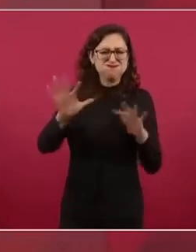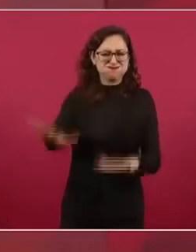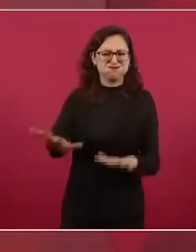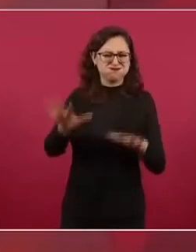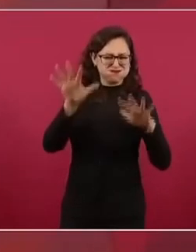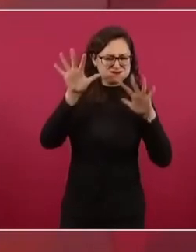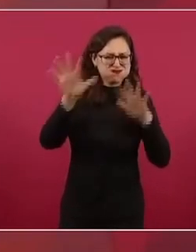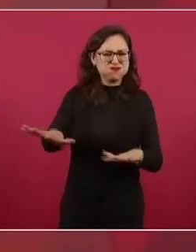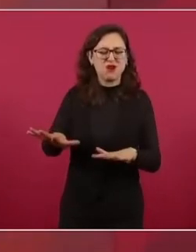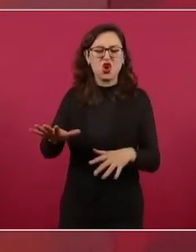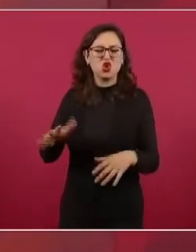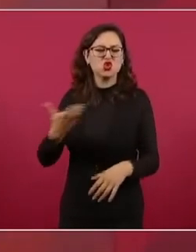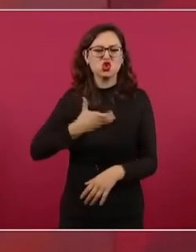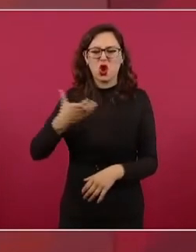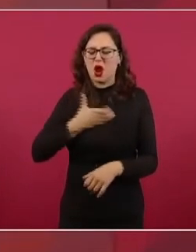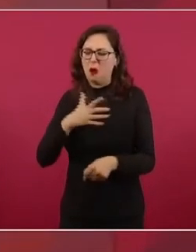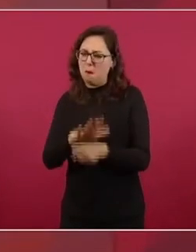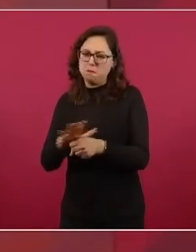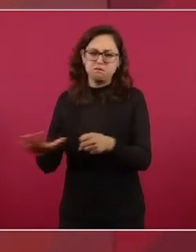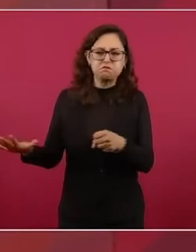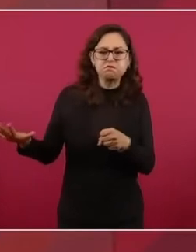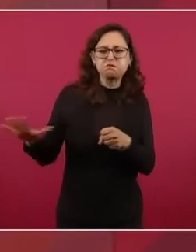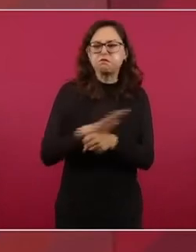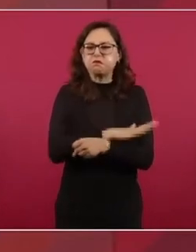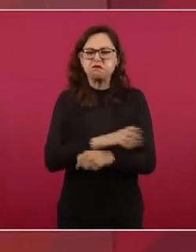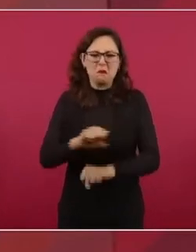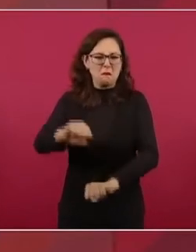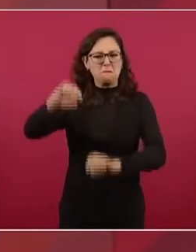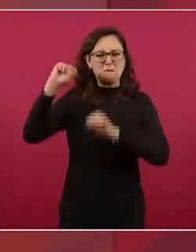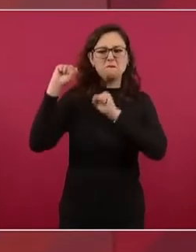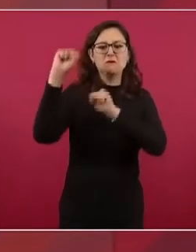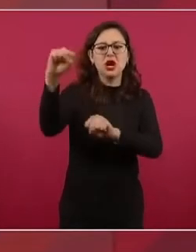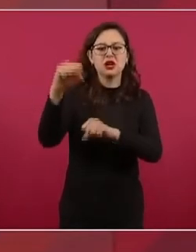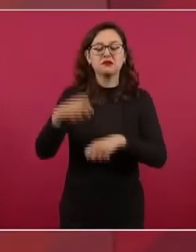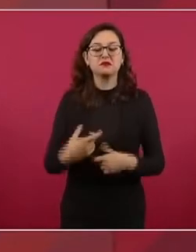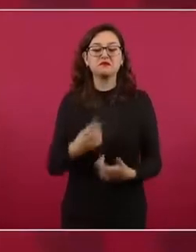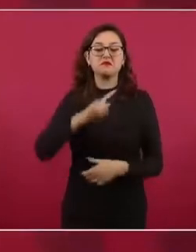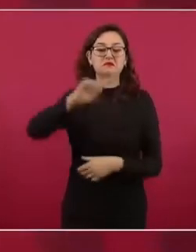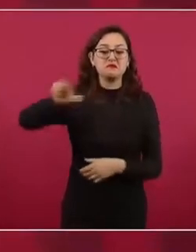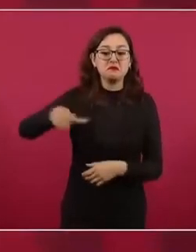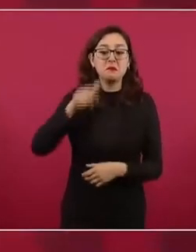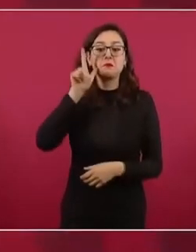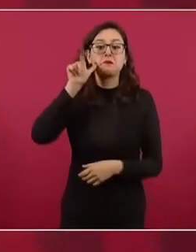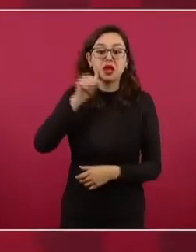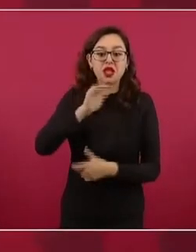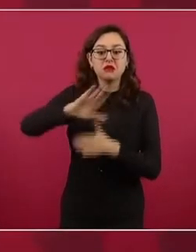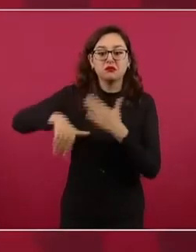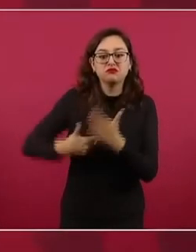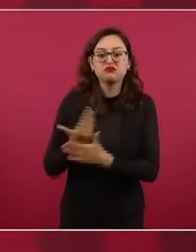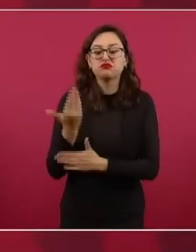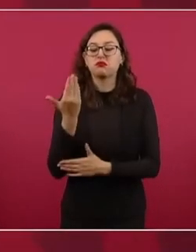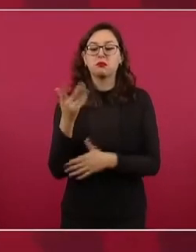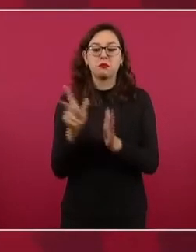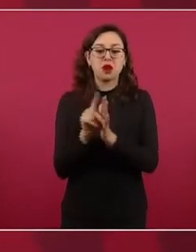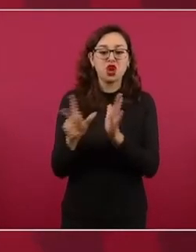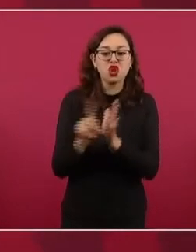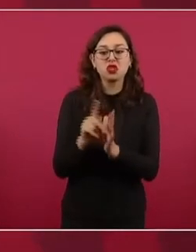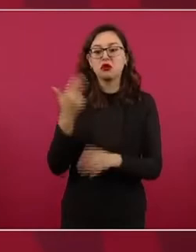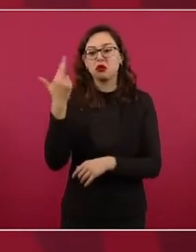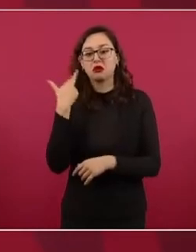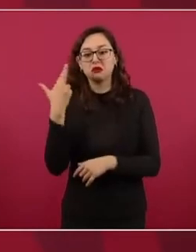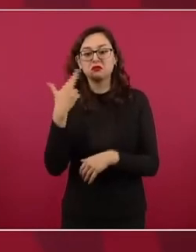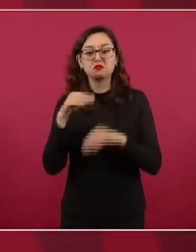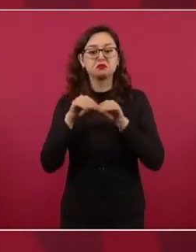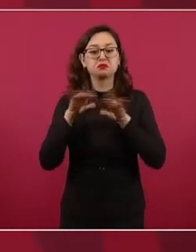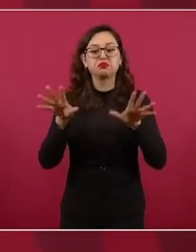nada en los periódicos, ni decían nada en los radio, y si decían algo